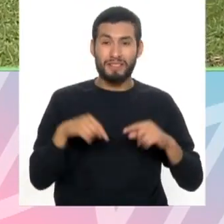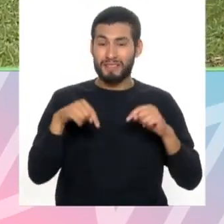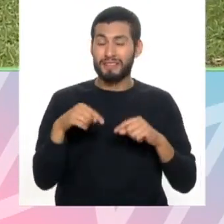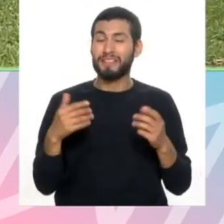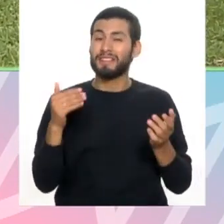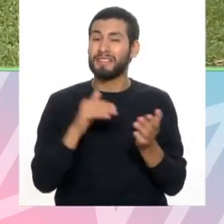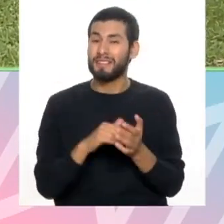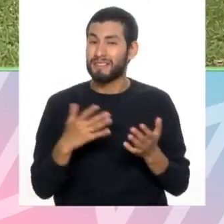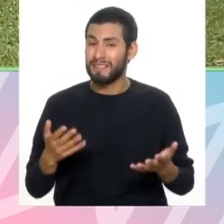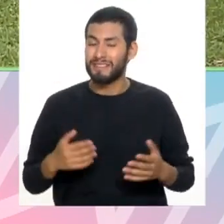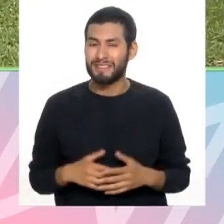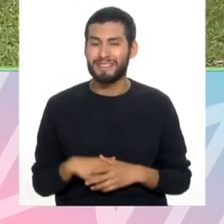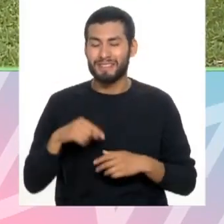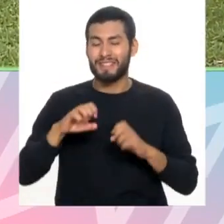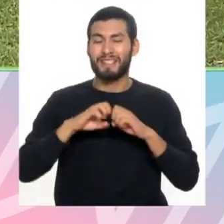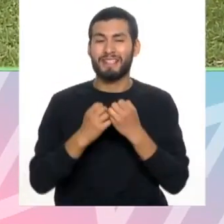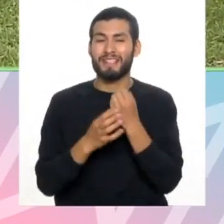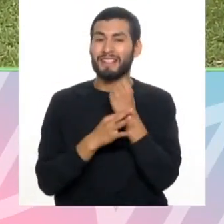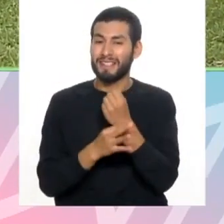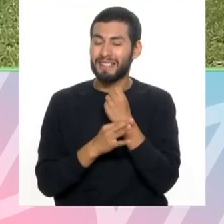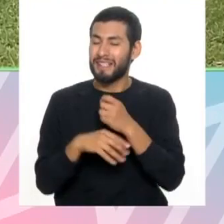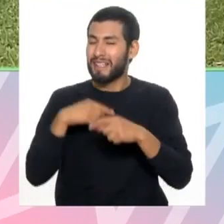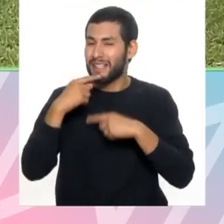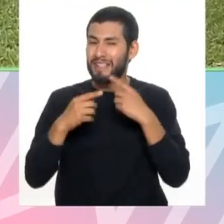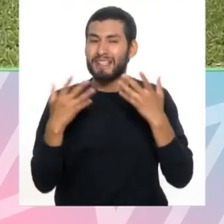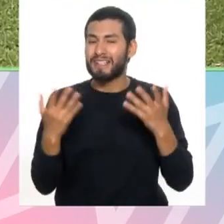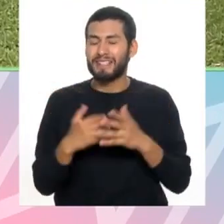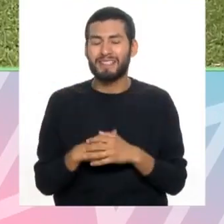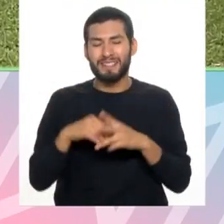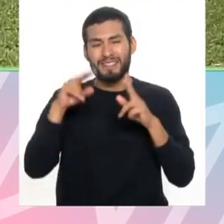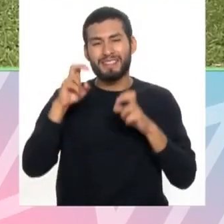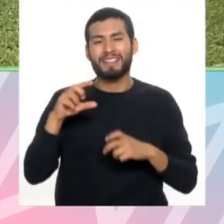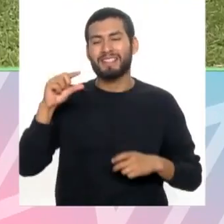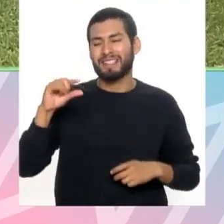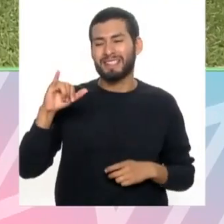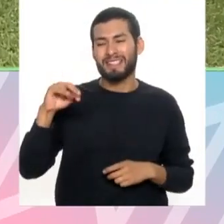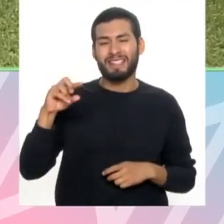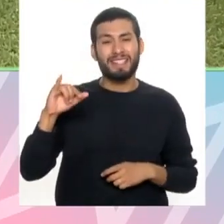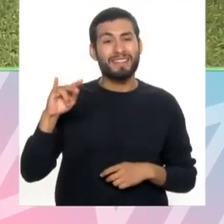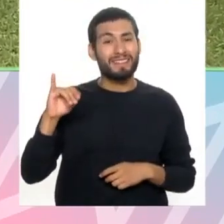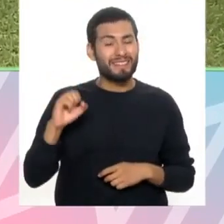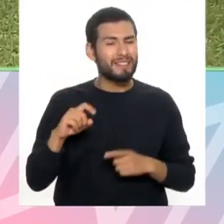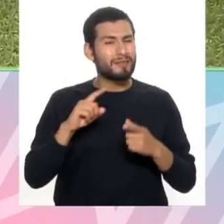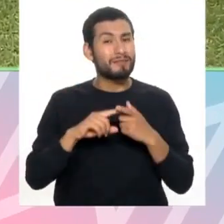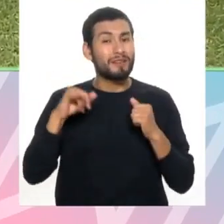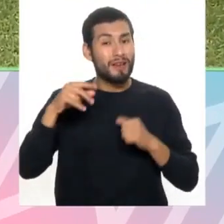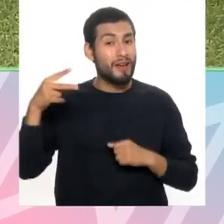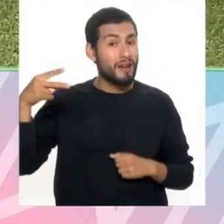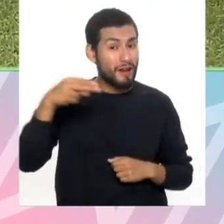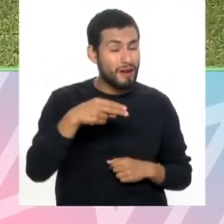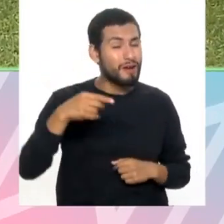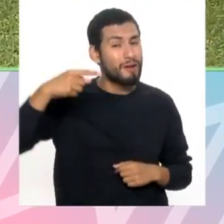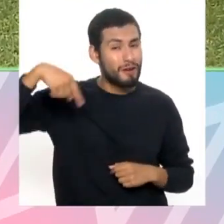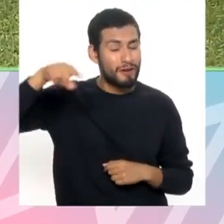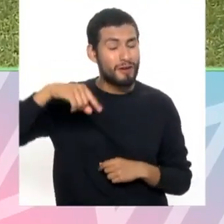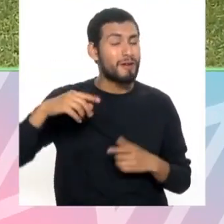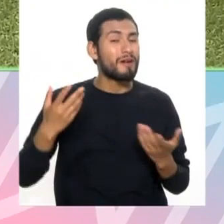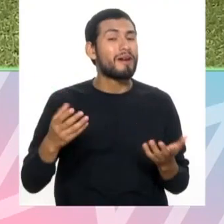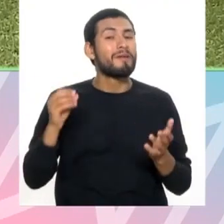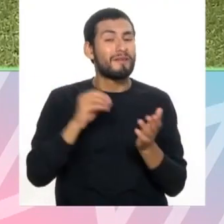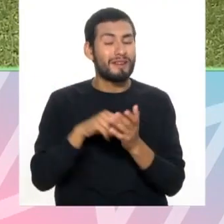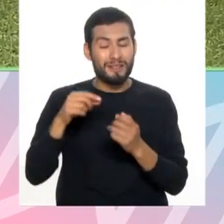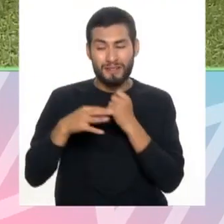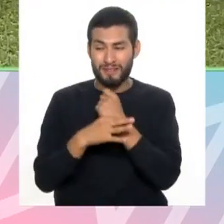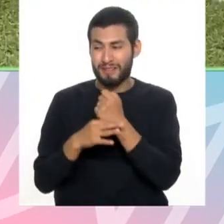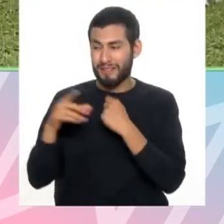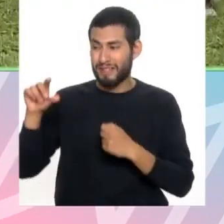nuevamente ya en Cuerpo Médico hablando de la gingivitis. Pero vamos a un corte y ya volvemos con más con el